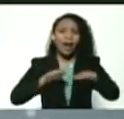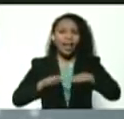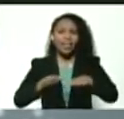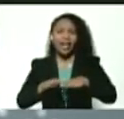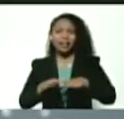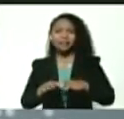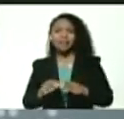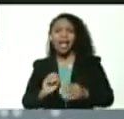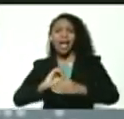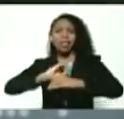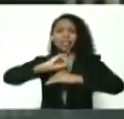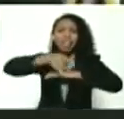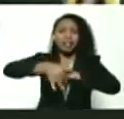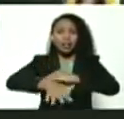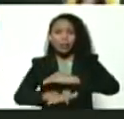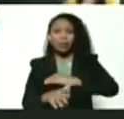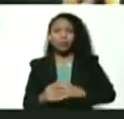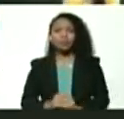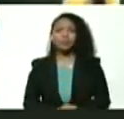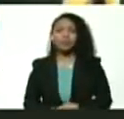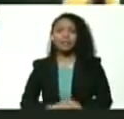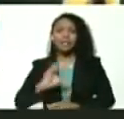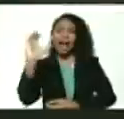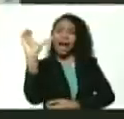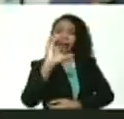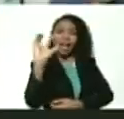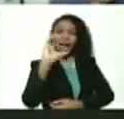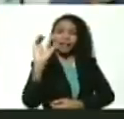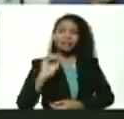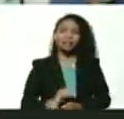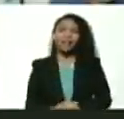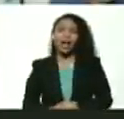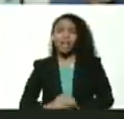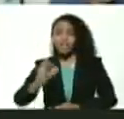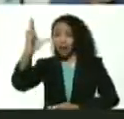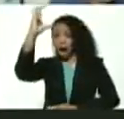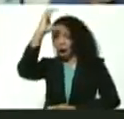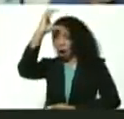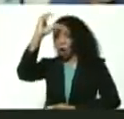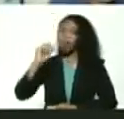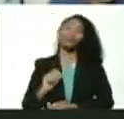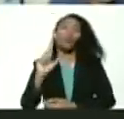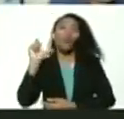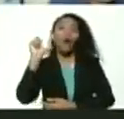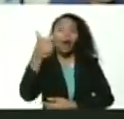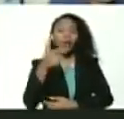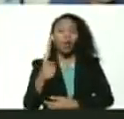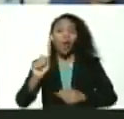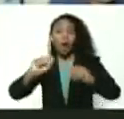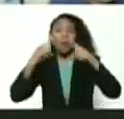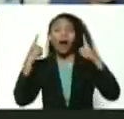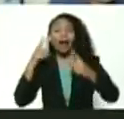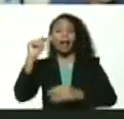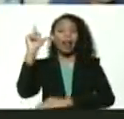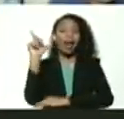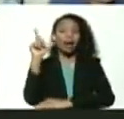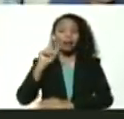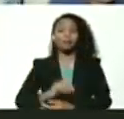Tamacuro Caracas Falcón Guarico La Guaira Lara